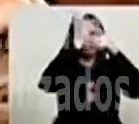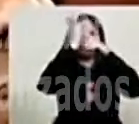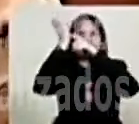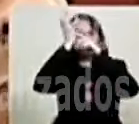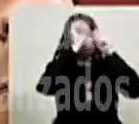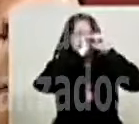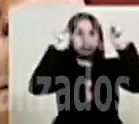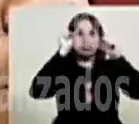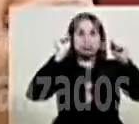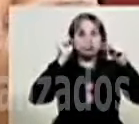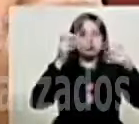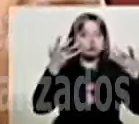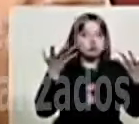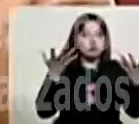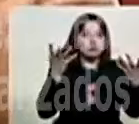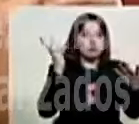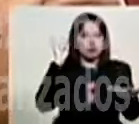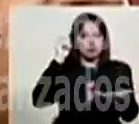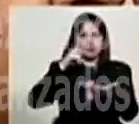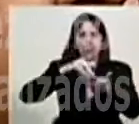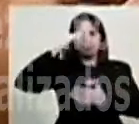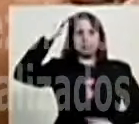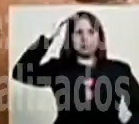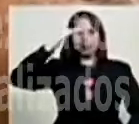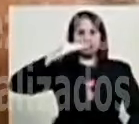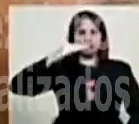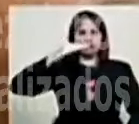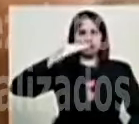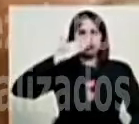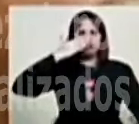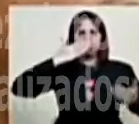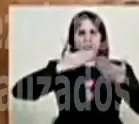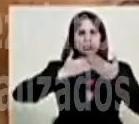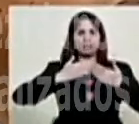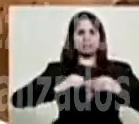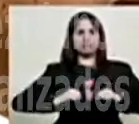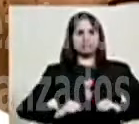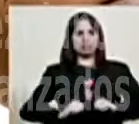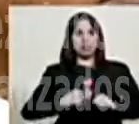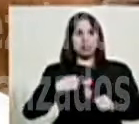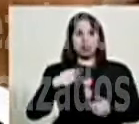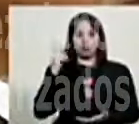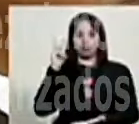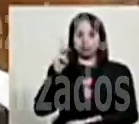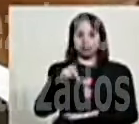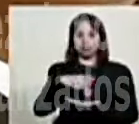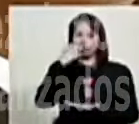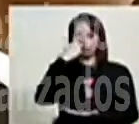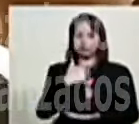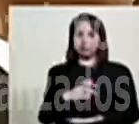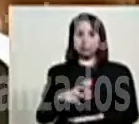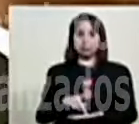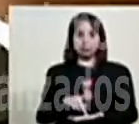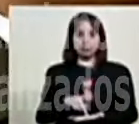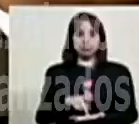Ellos estaban al frente, en la parada militar. Y yo estaba precisamente,